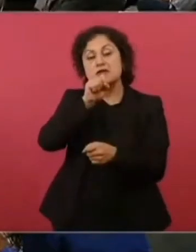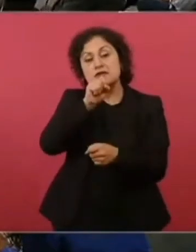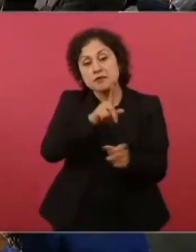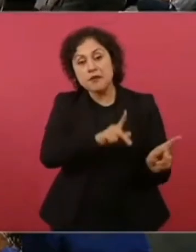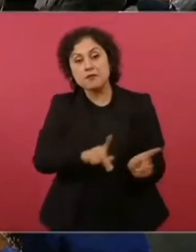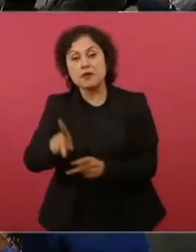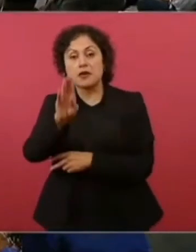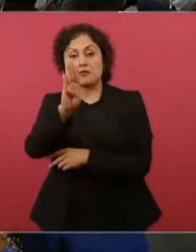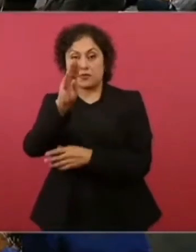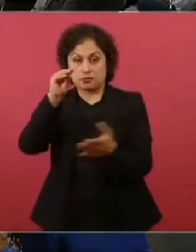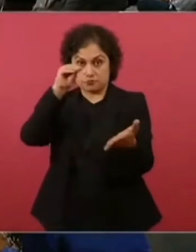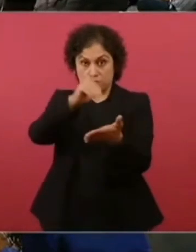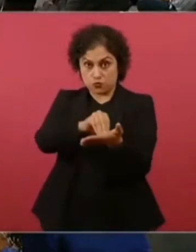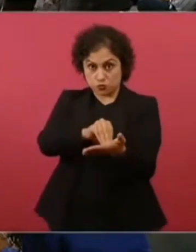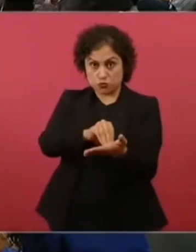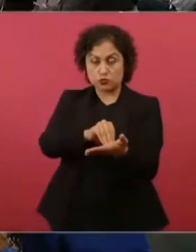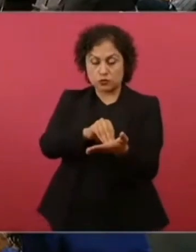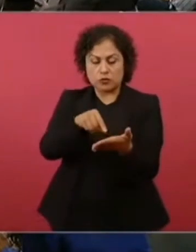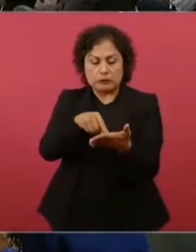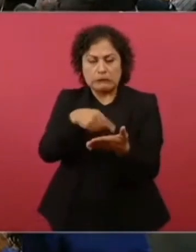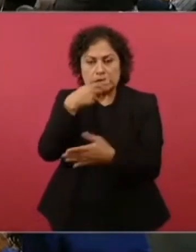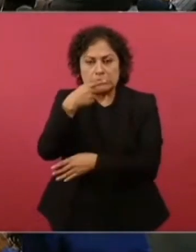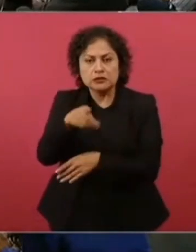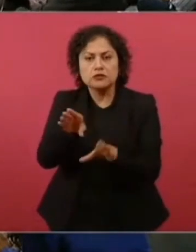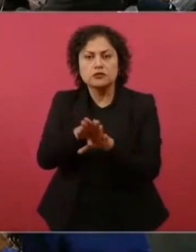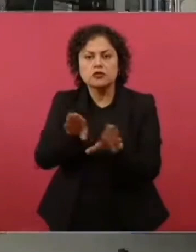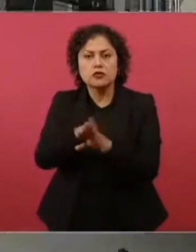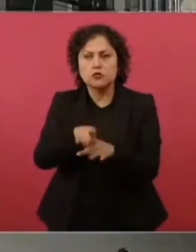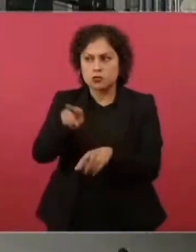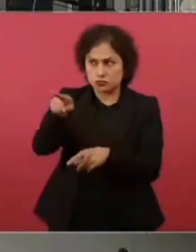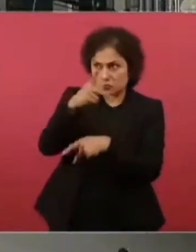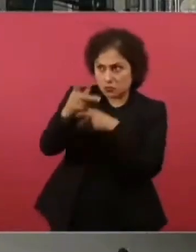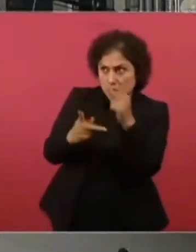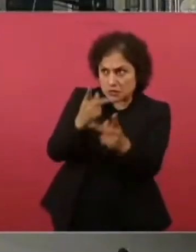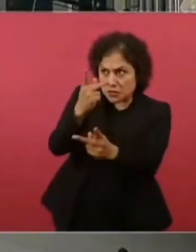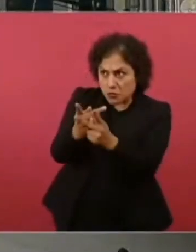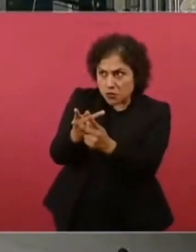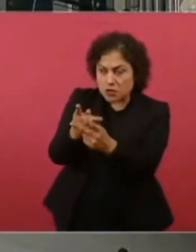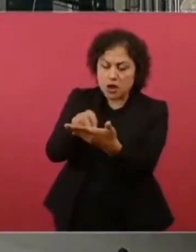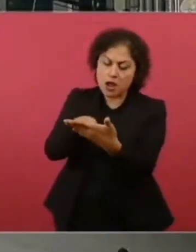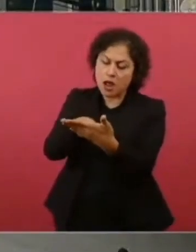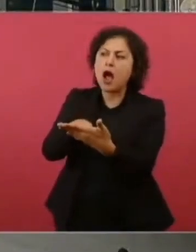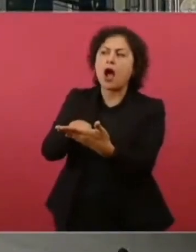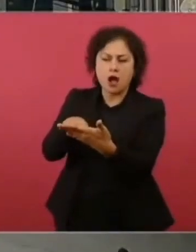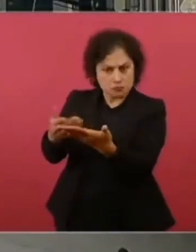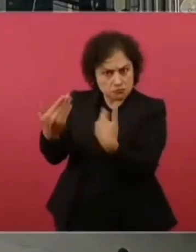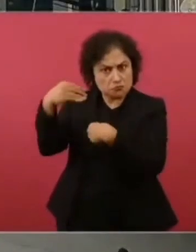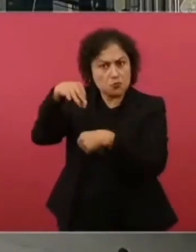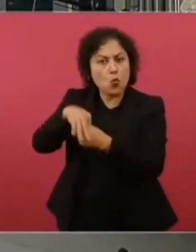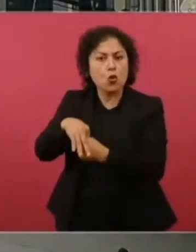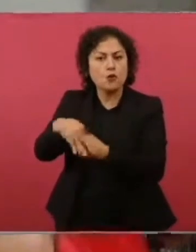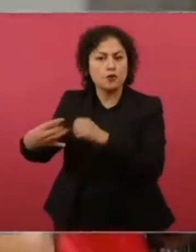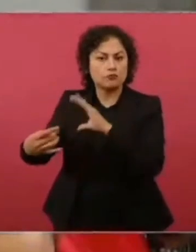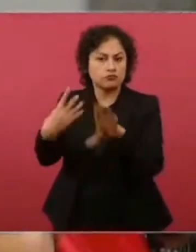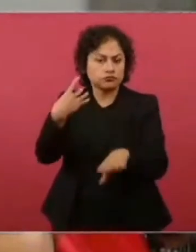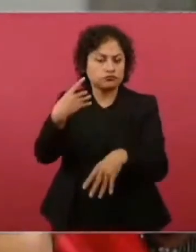les permitía votar a través del pasaporte y a través de la